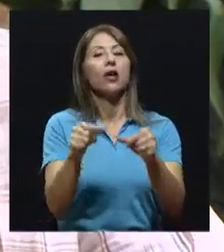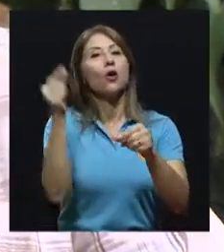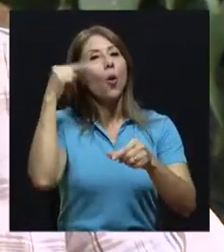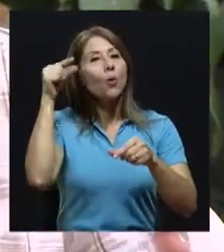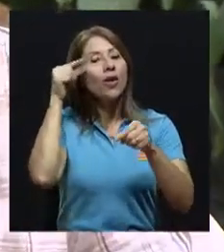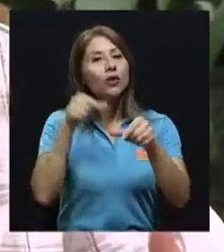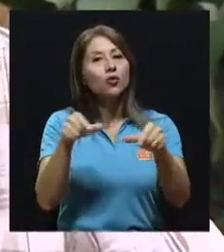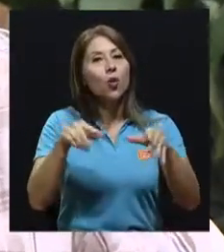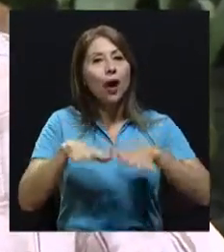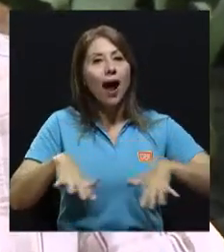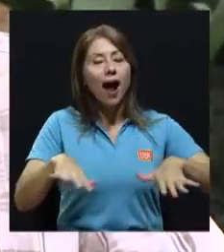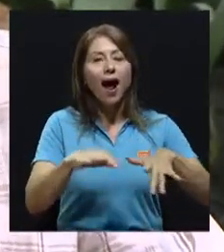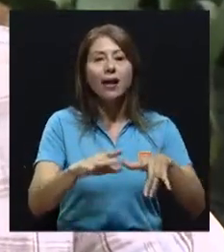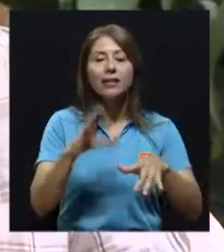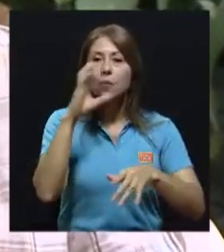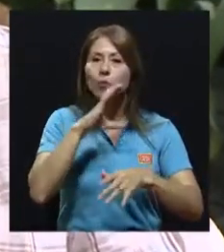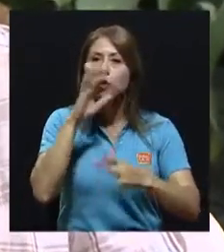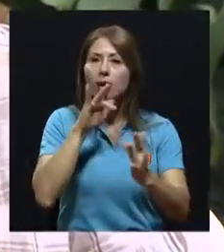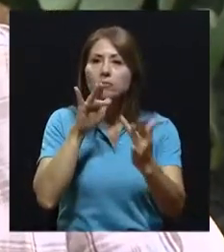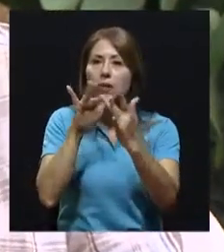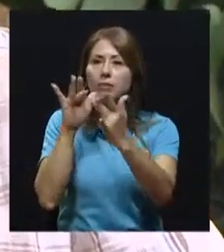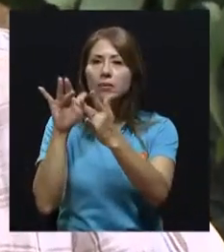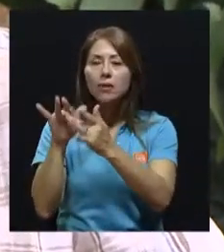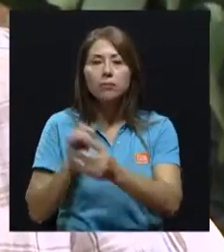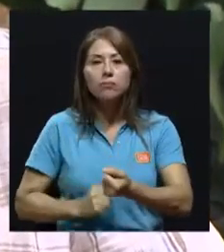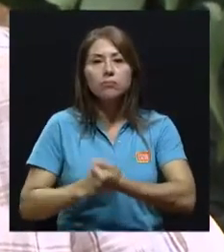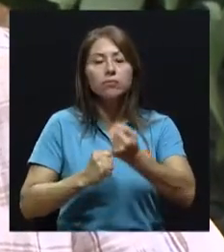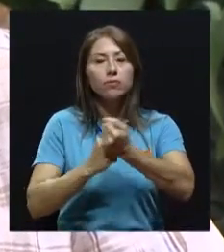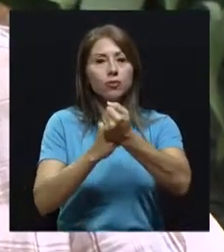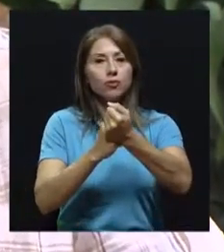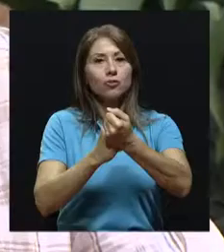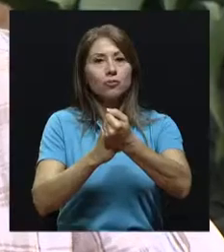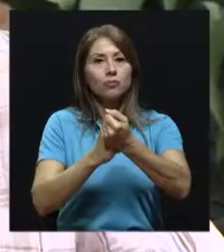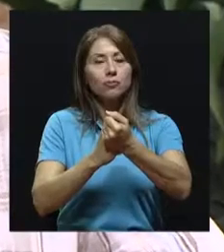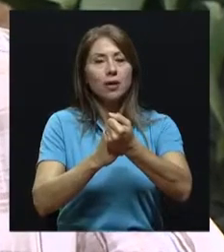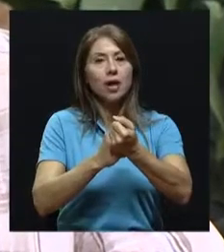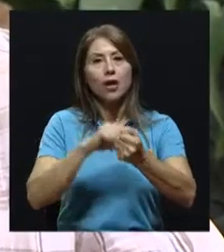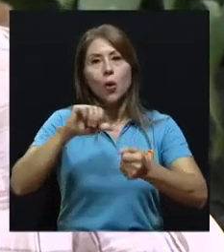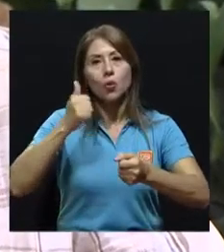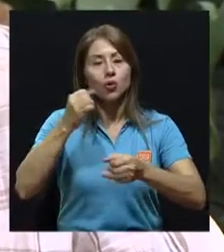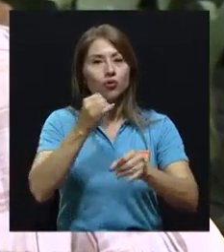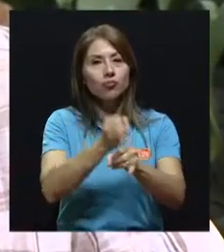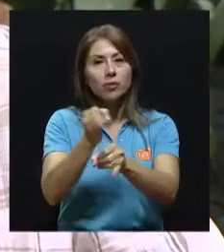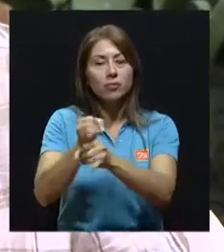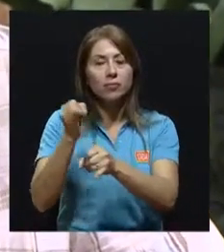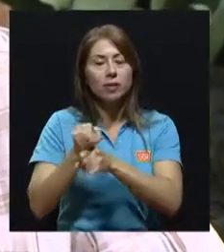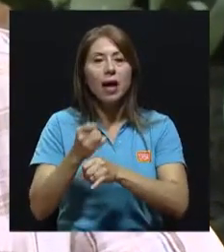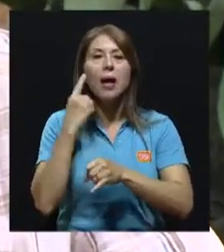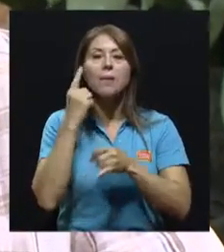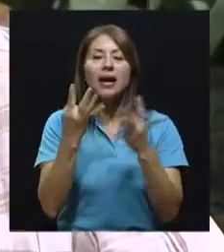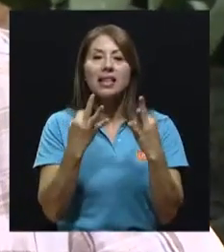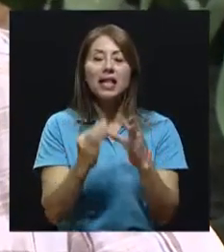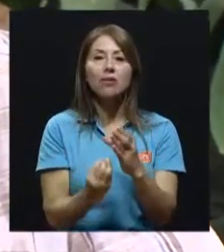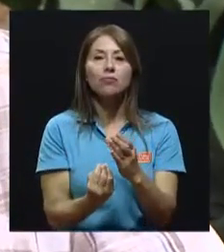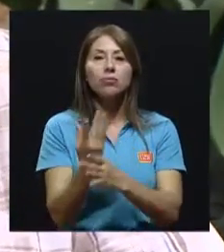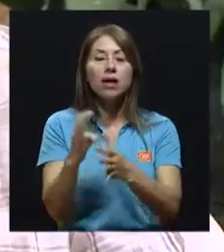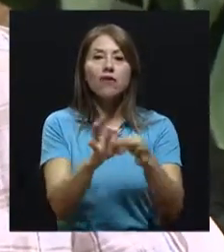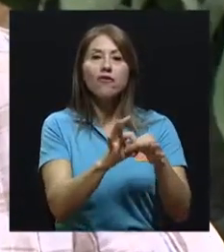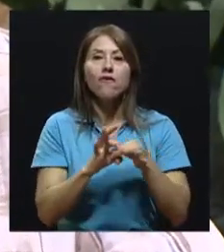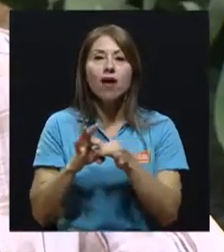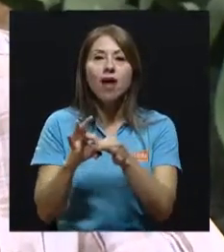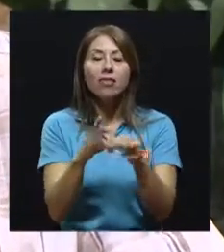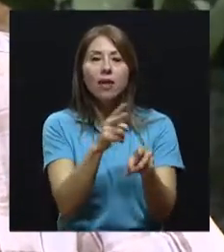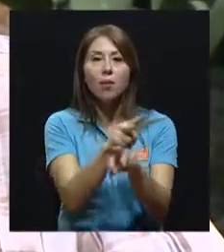locales, en otros ministerios, para poder tratar de conformar algún tipo de red de monitoreo que nos permitiera saber cómo estamos, generar ese